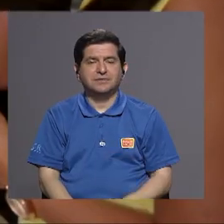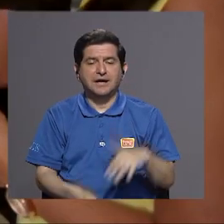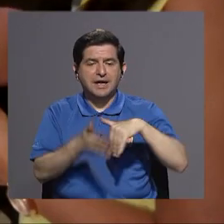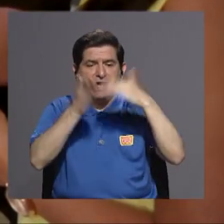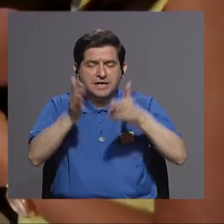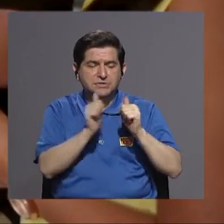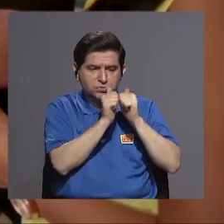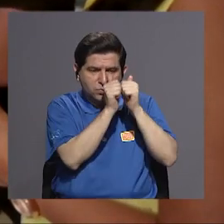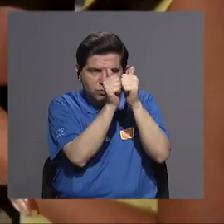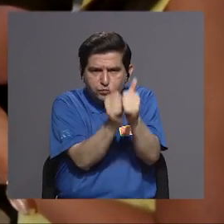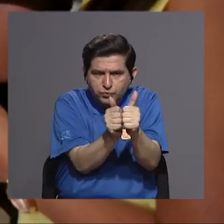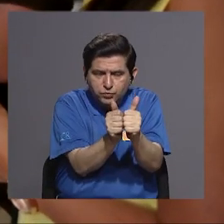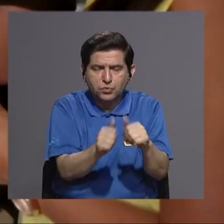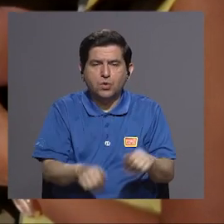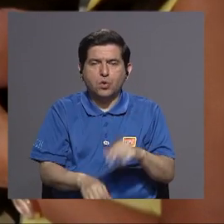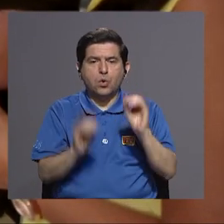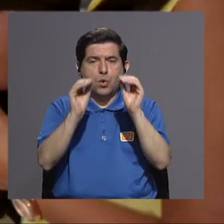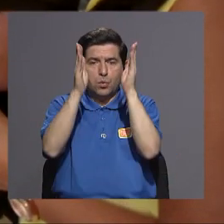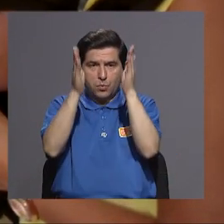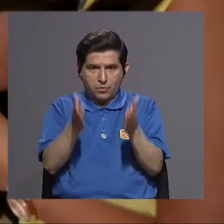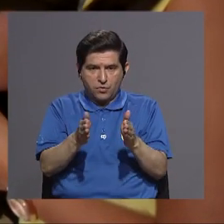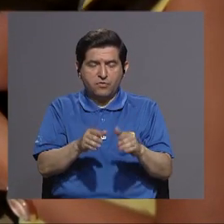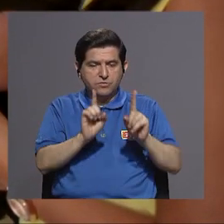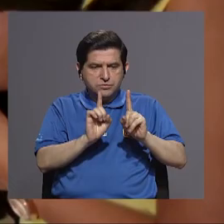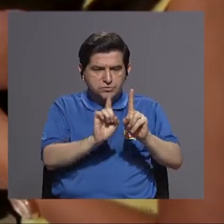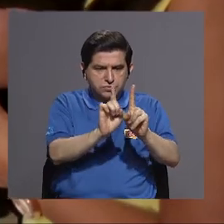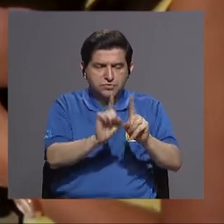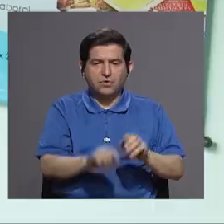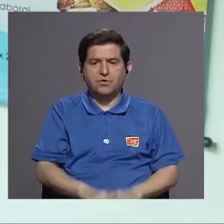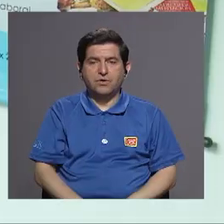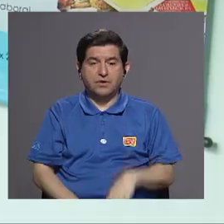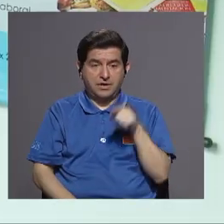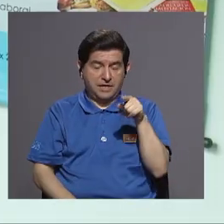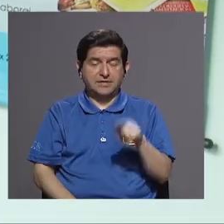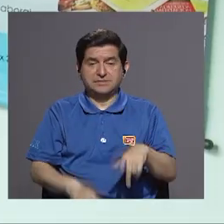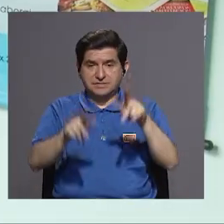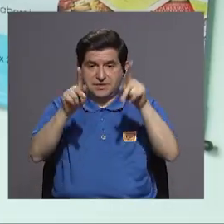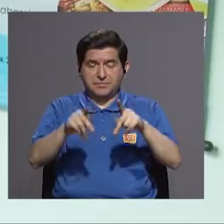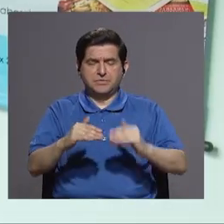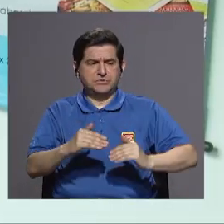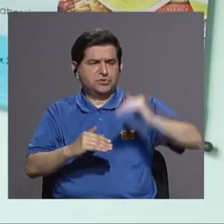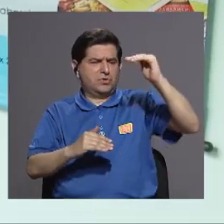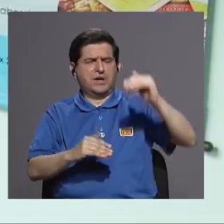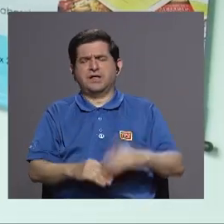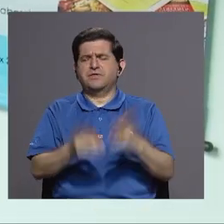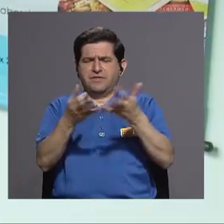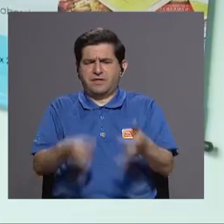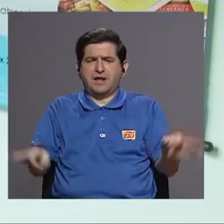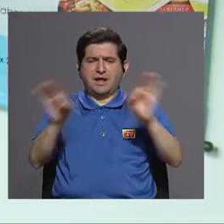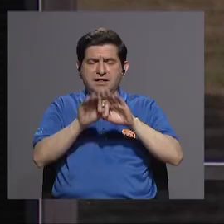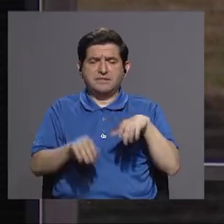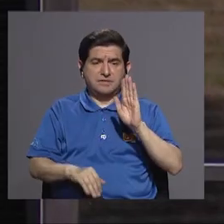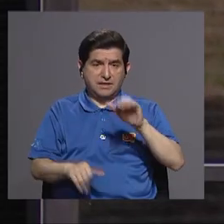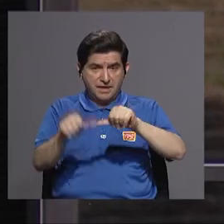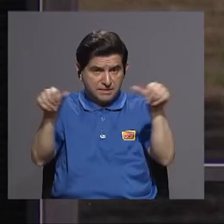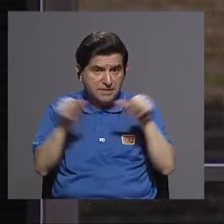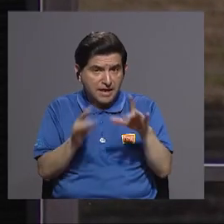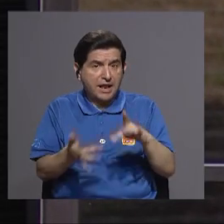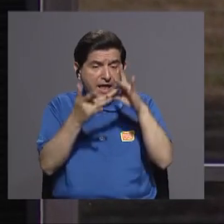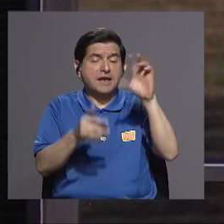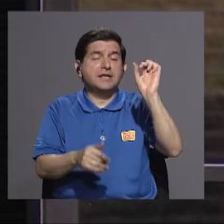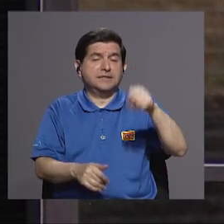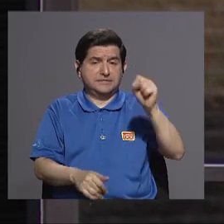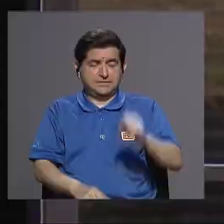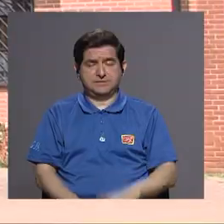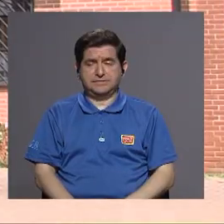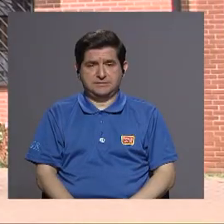van acompañados con profesores que son académicos de altísimos y la especialidad que corresponde